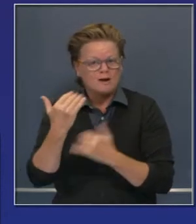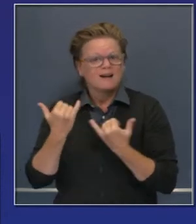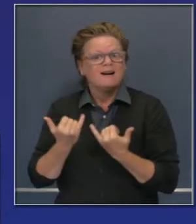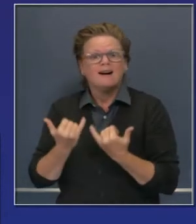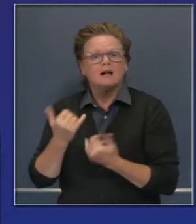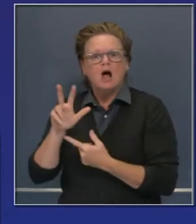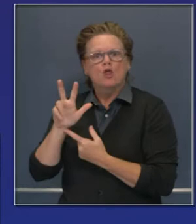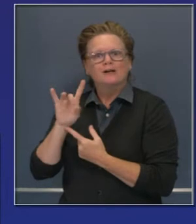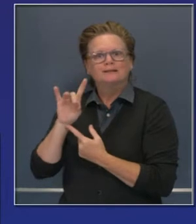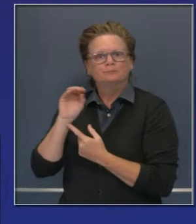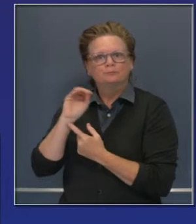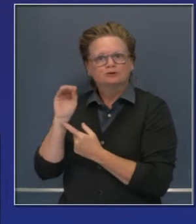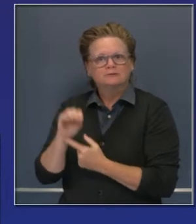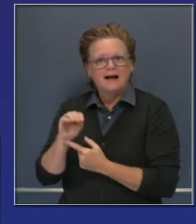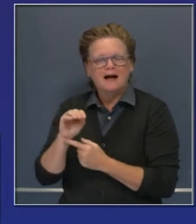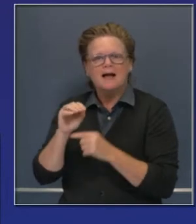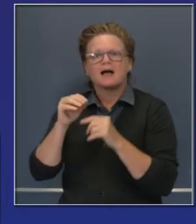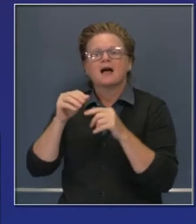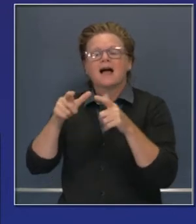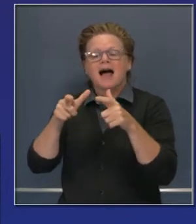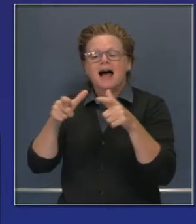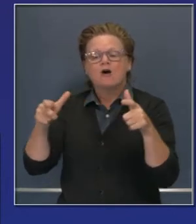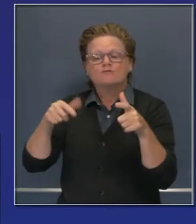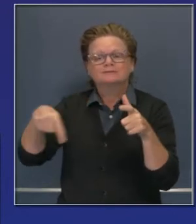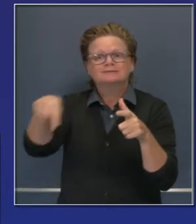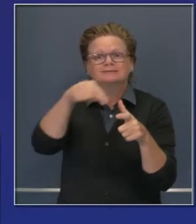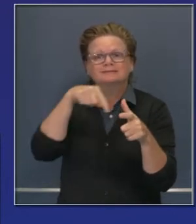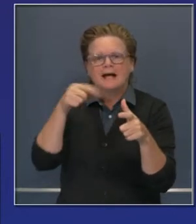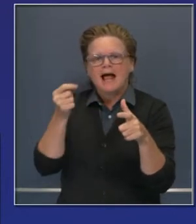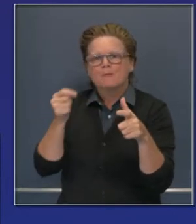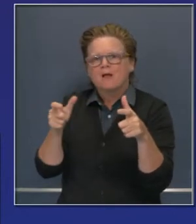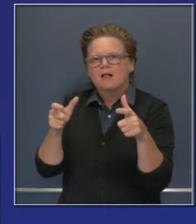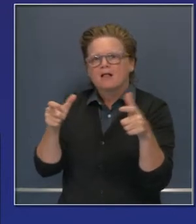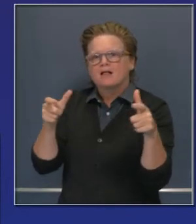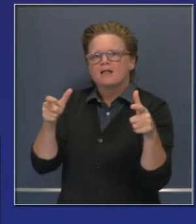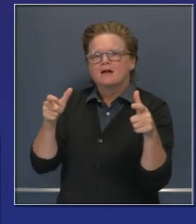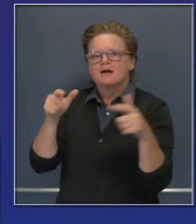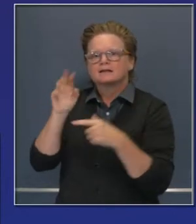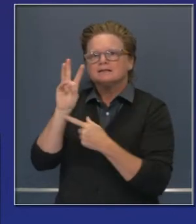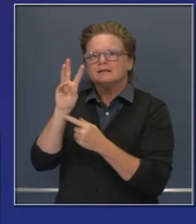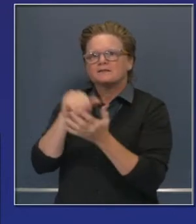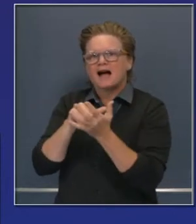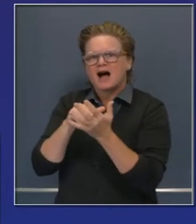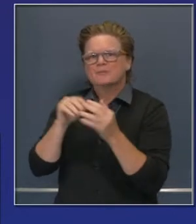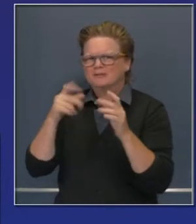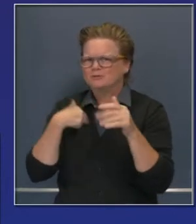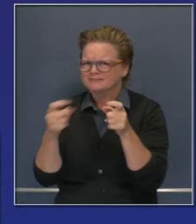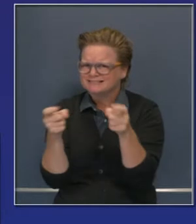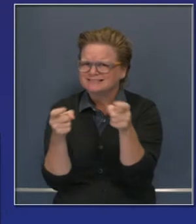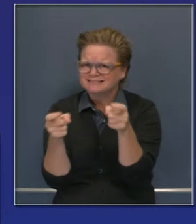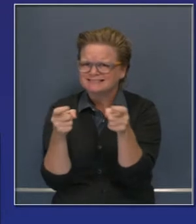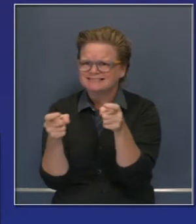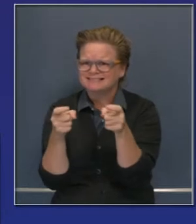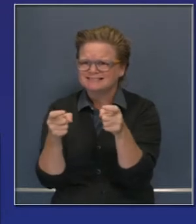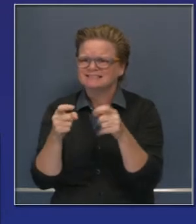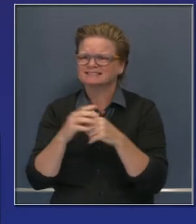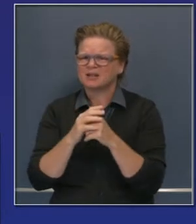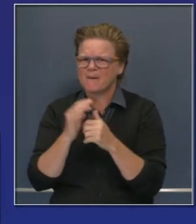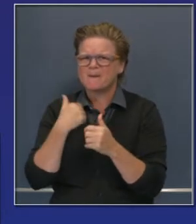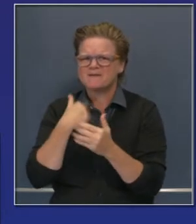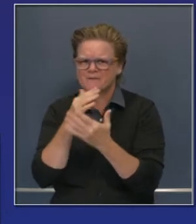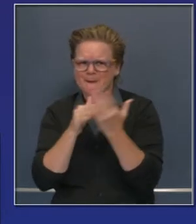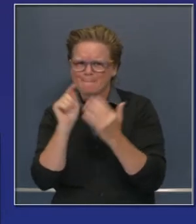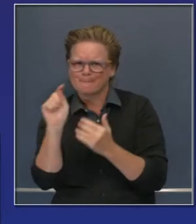contención considerablemente casi a 40% comparado a 5% la semana pasada. Sin embargo, es un incendio